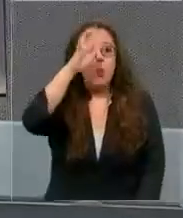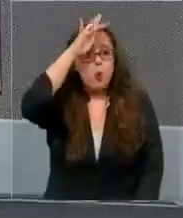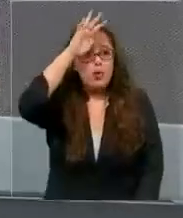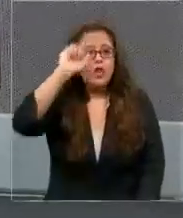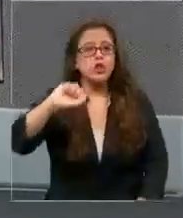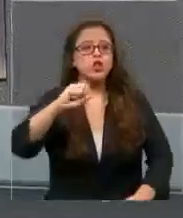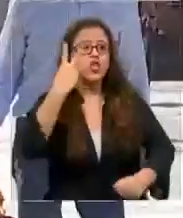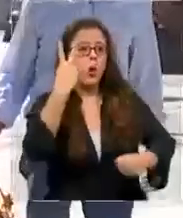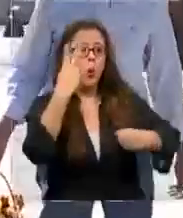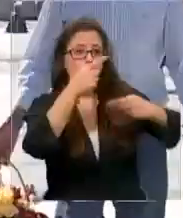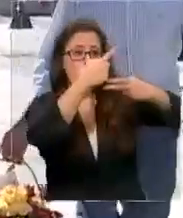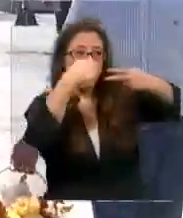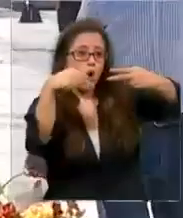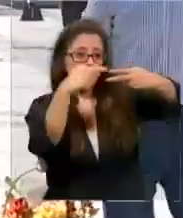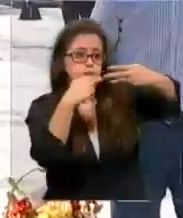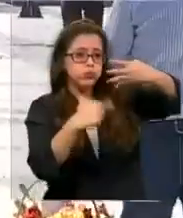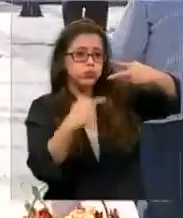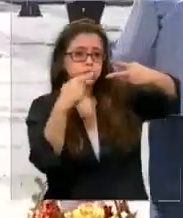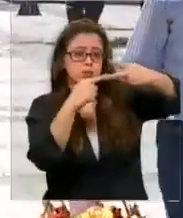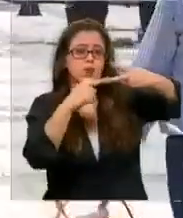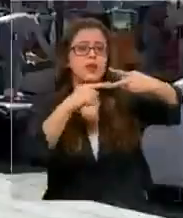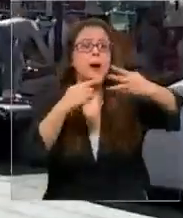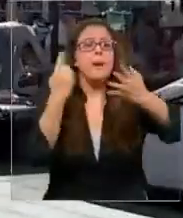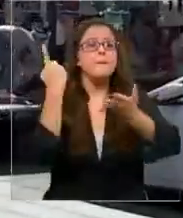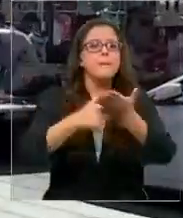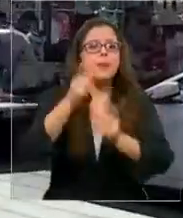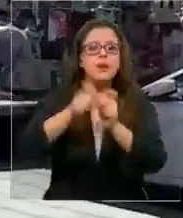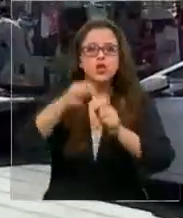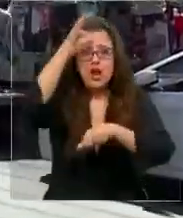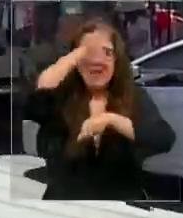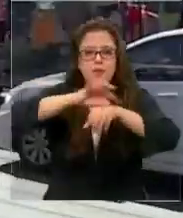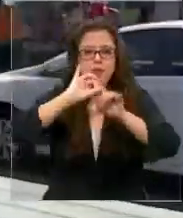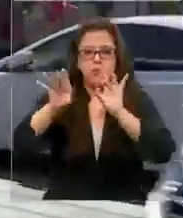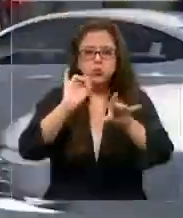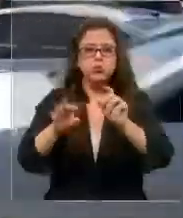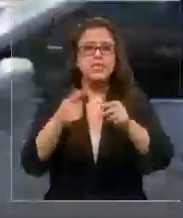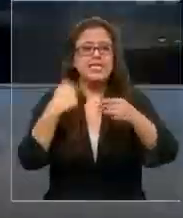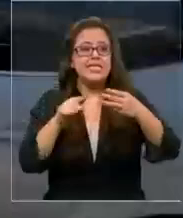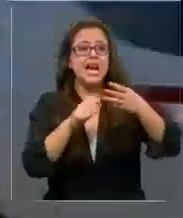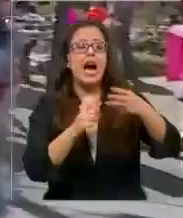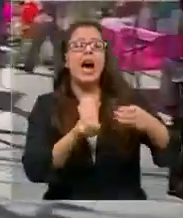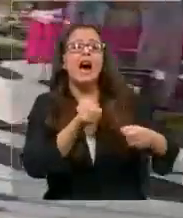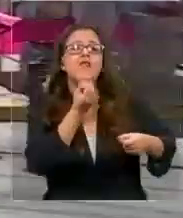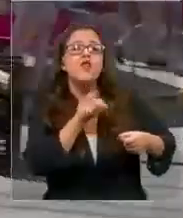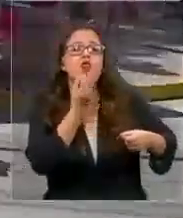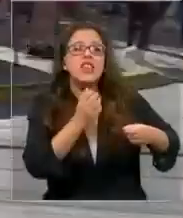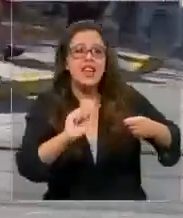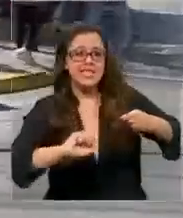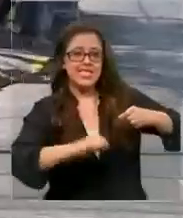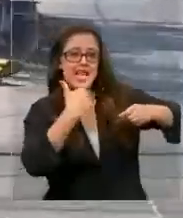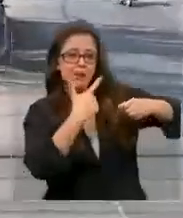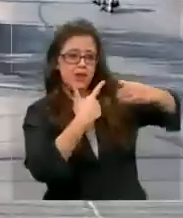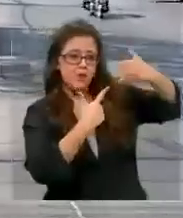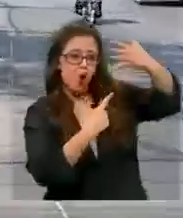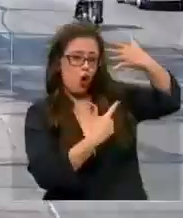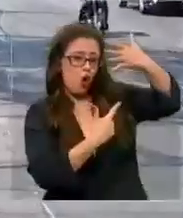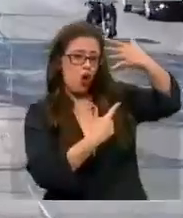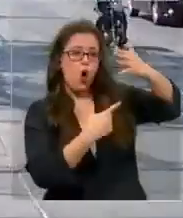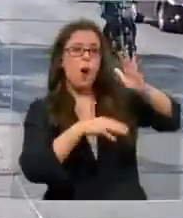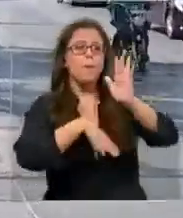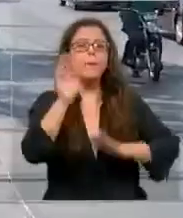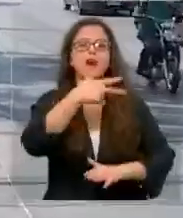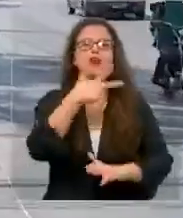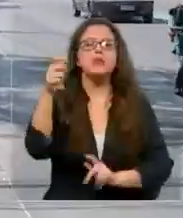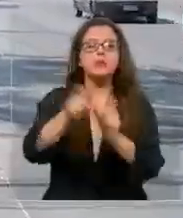lugar con más de mil casos activos, mientras que la Florida se aleja un poco y aparece en el séptimo lugar con más de